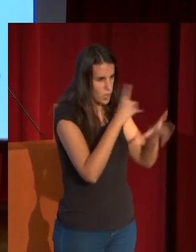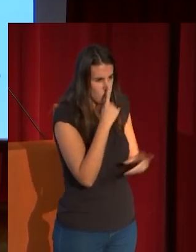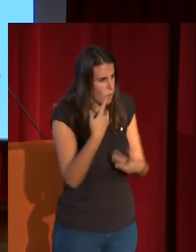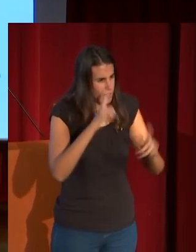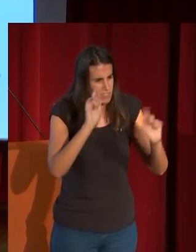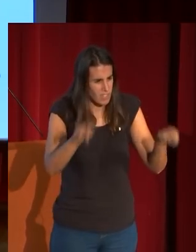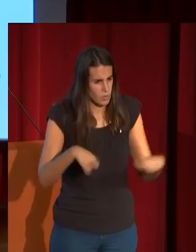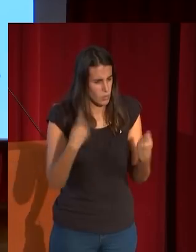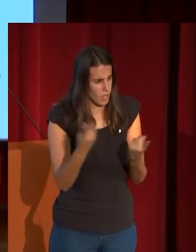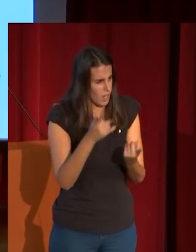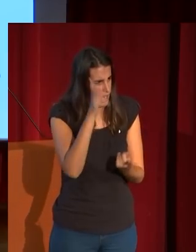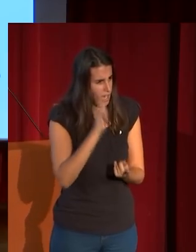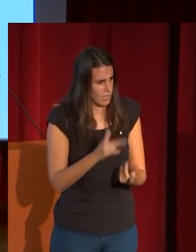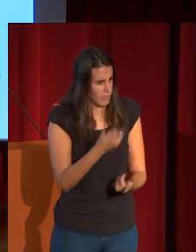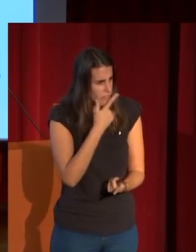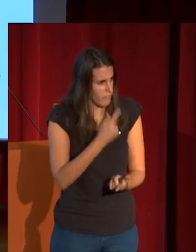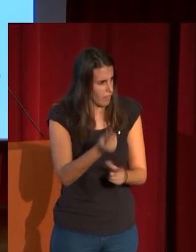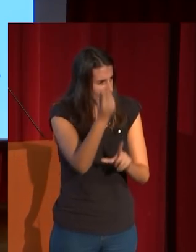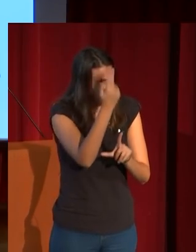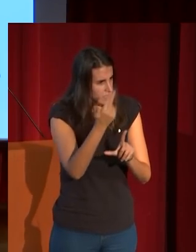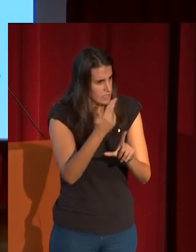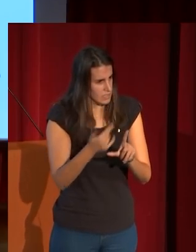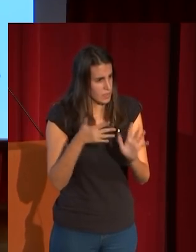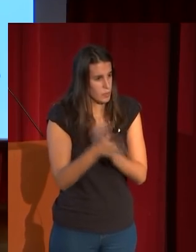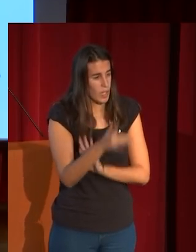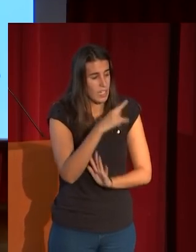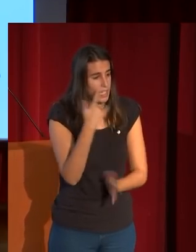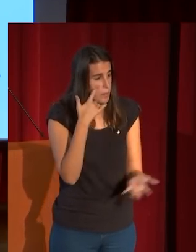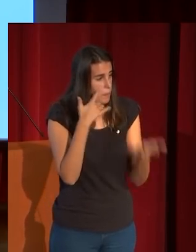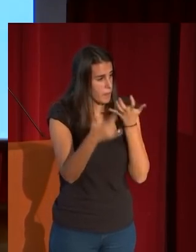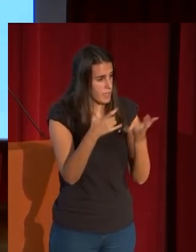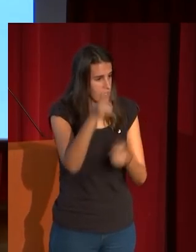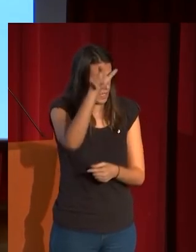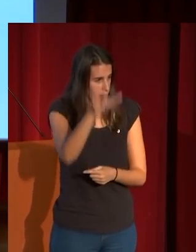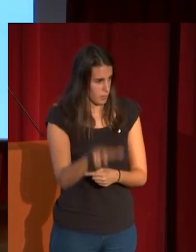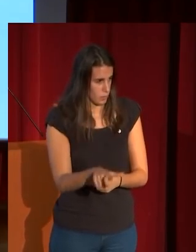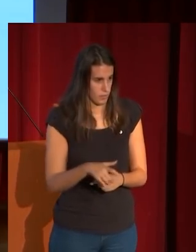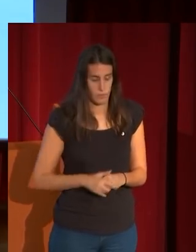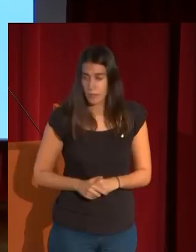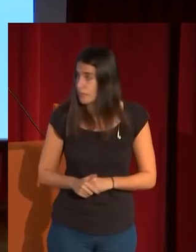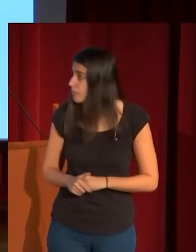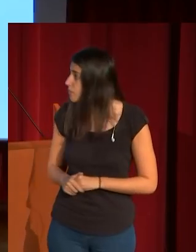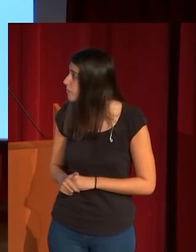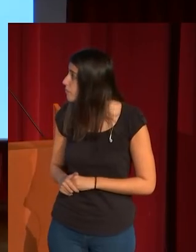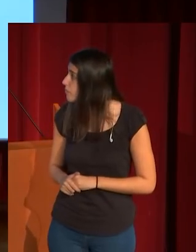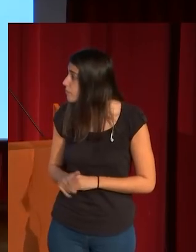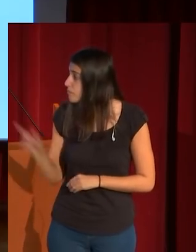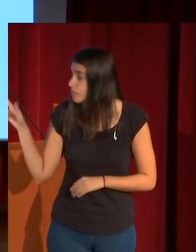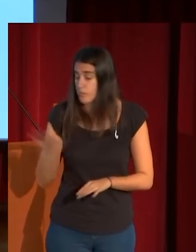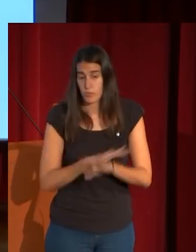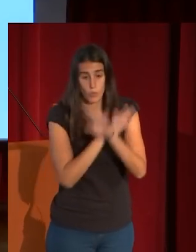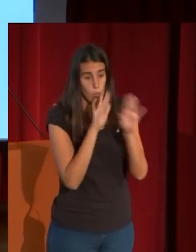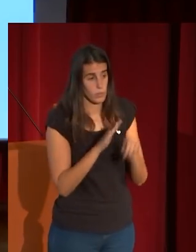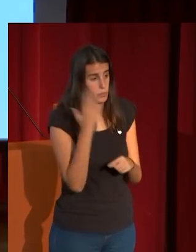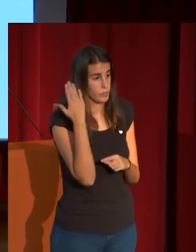despojamiento extremo para poner en valor justamente la figura y termino ya